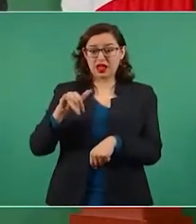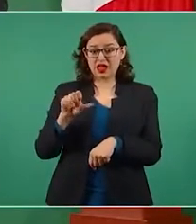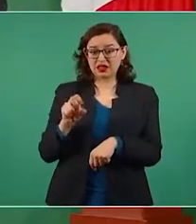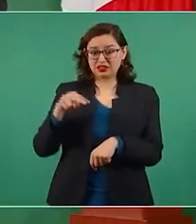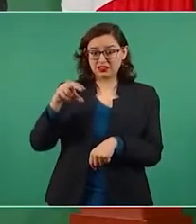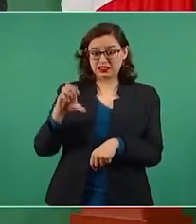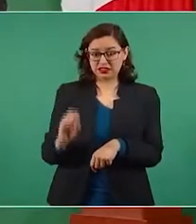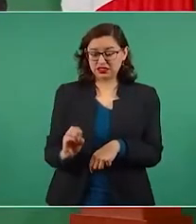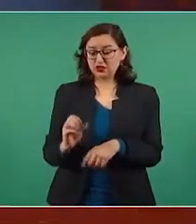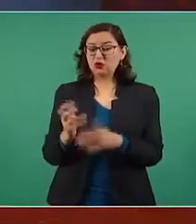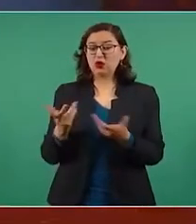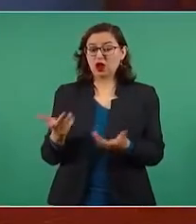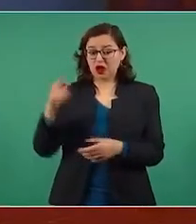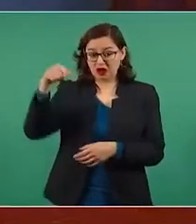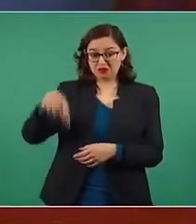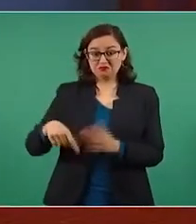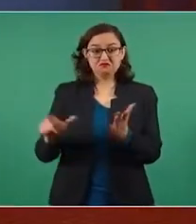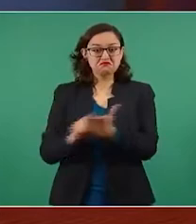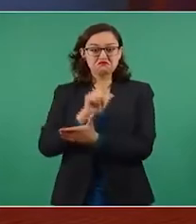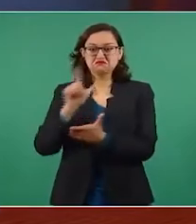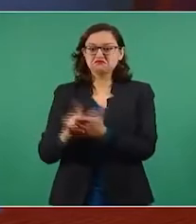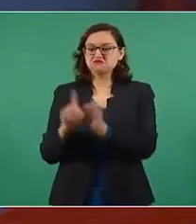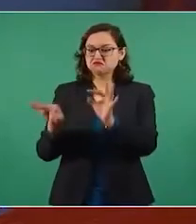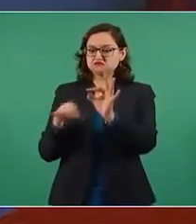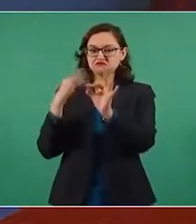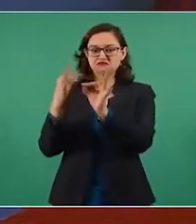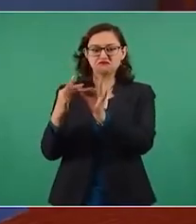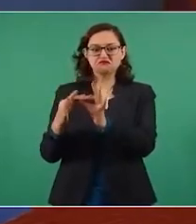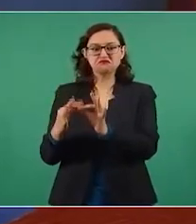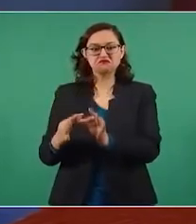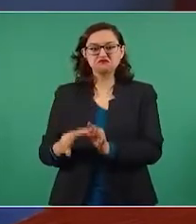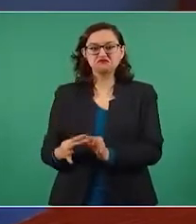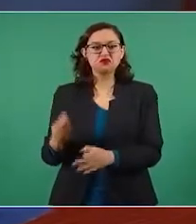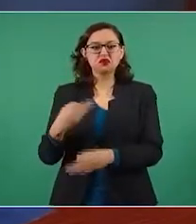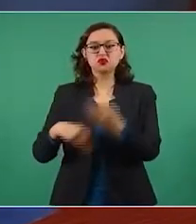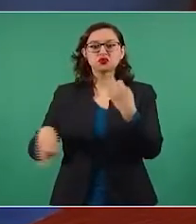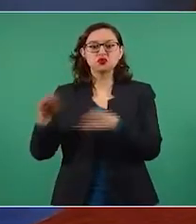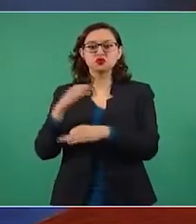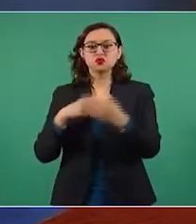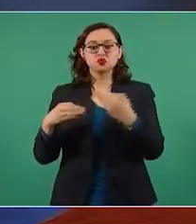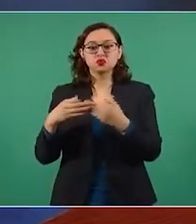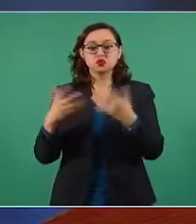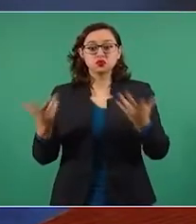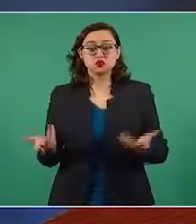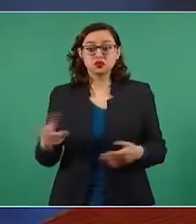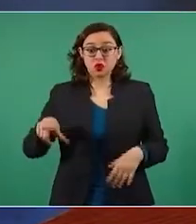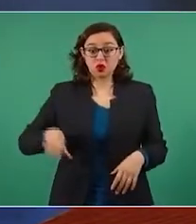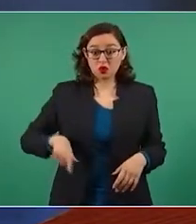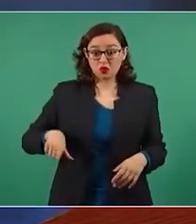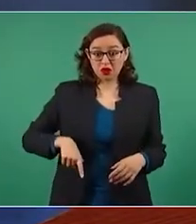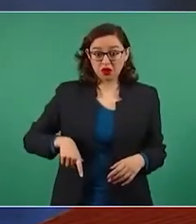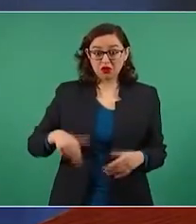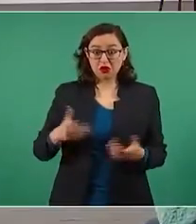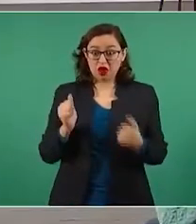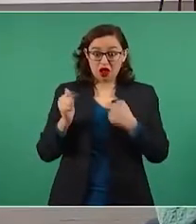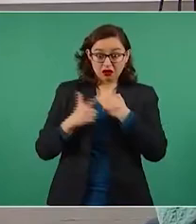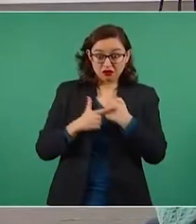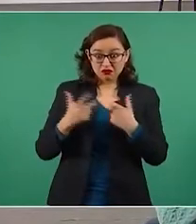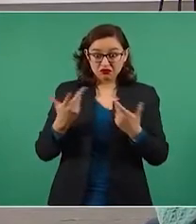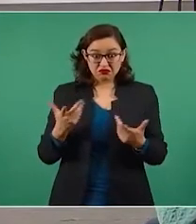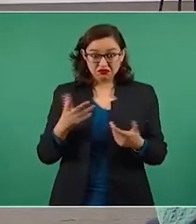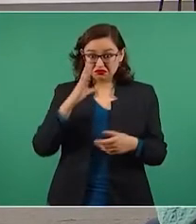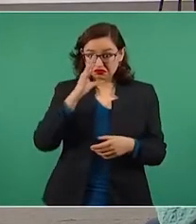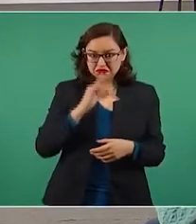México y esa es una relación entre particulares y no tiene nada que ver con el gobierno de la República. La siguiente, por favor.